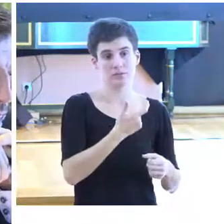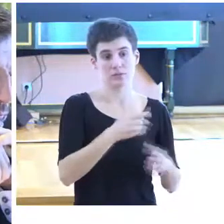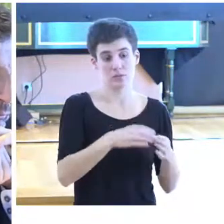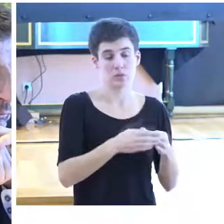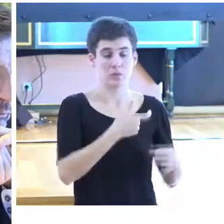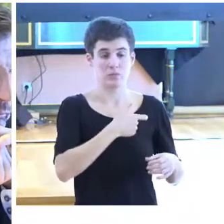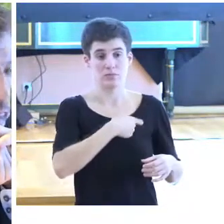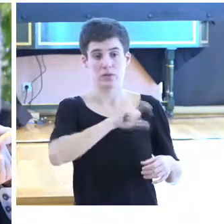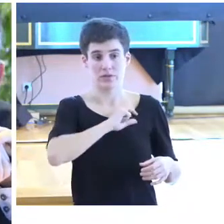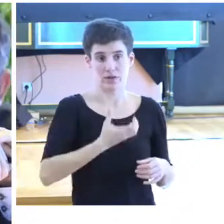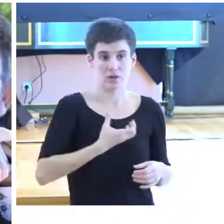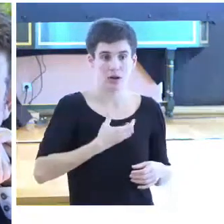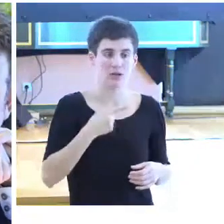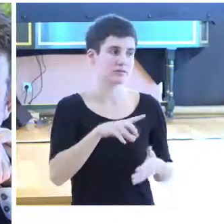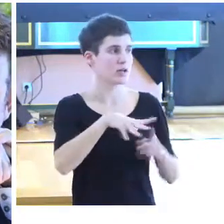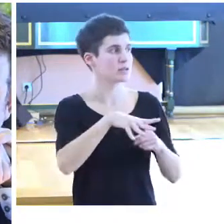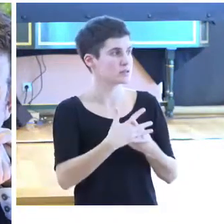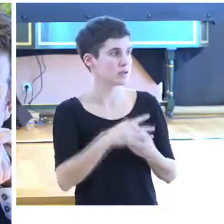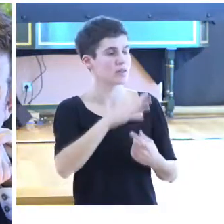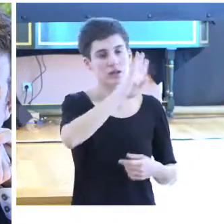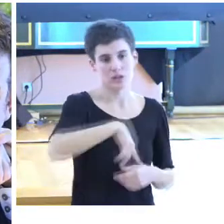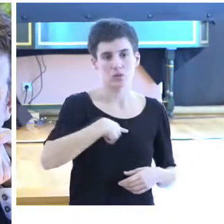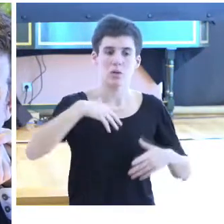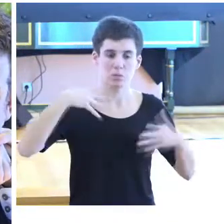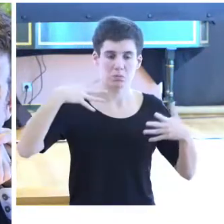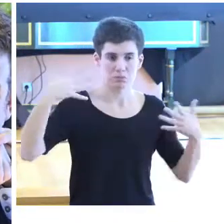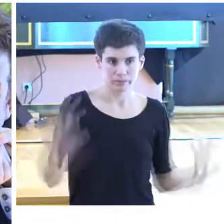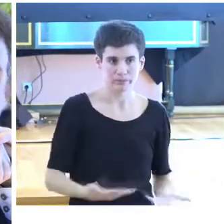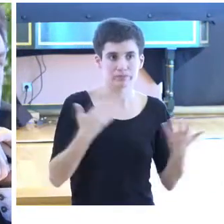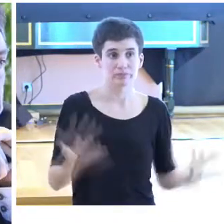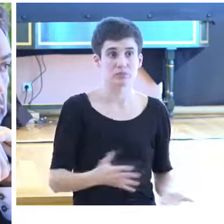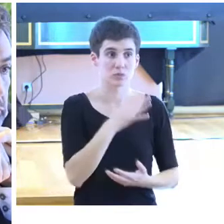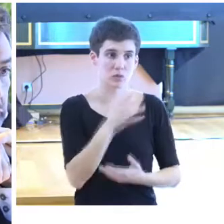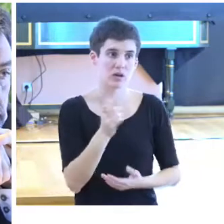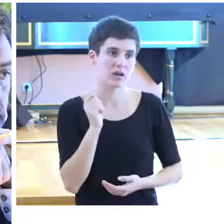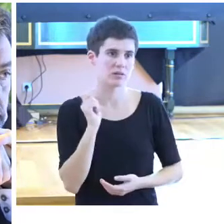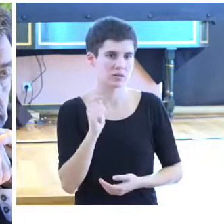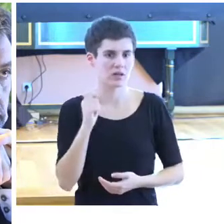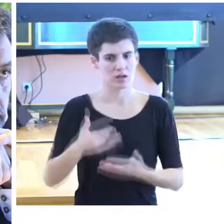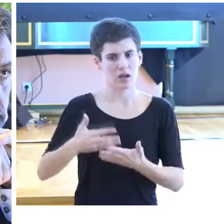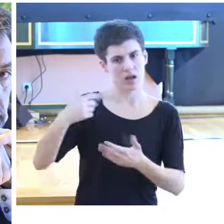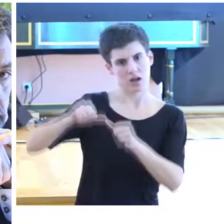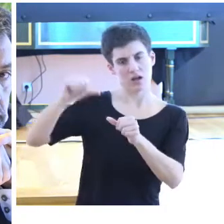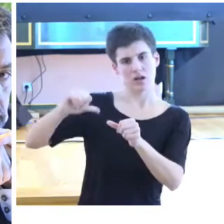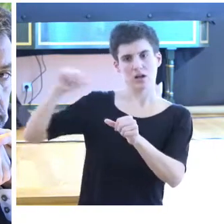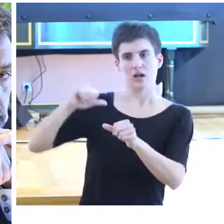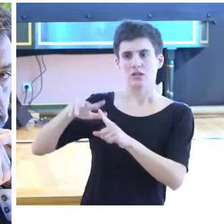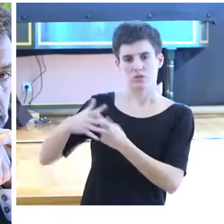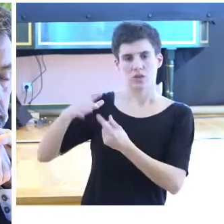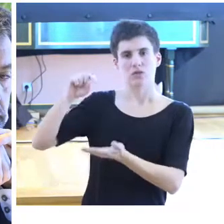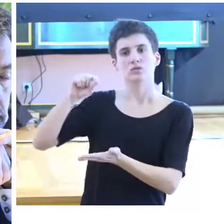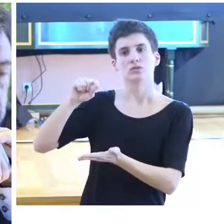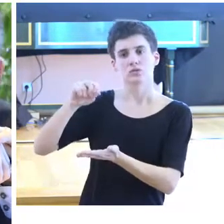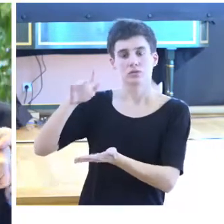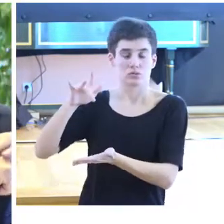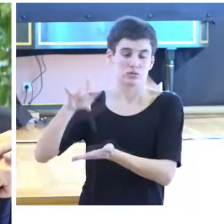situación que en Cataluña se está impulsando porque hay varios casos de discriminación, que también nos estamos encontrando con estos